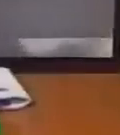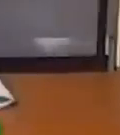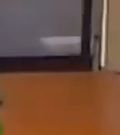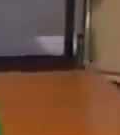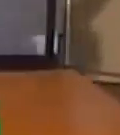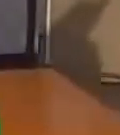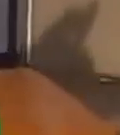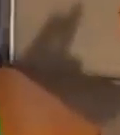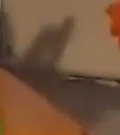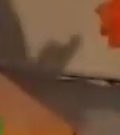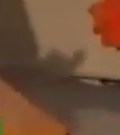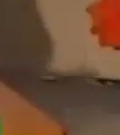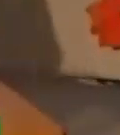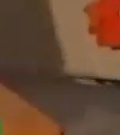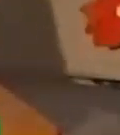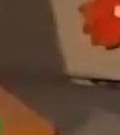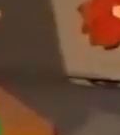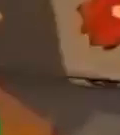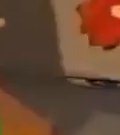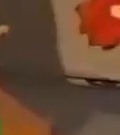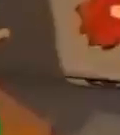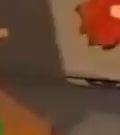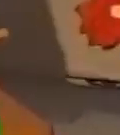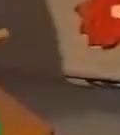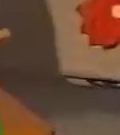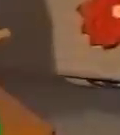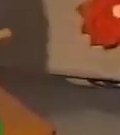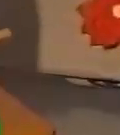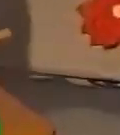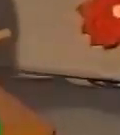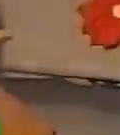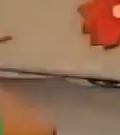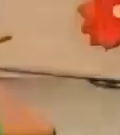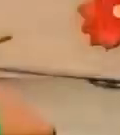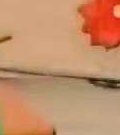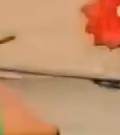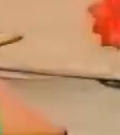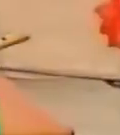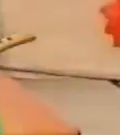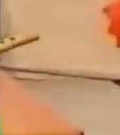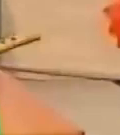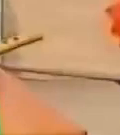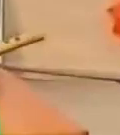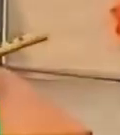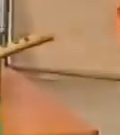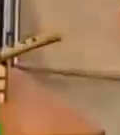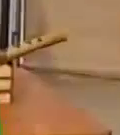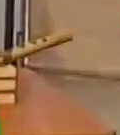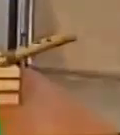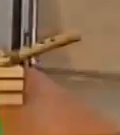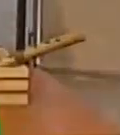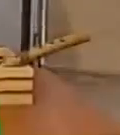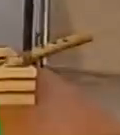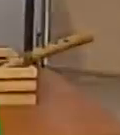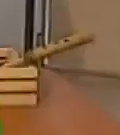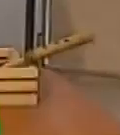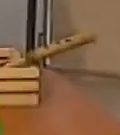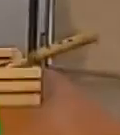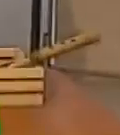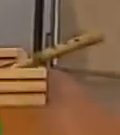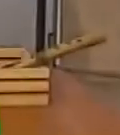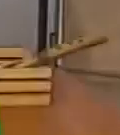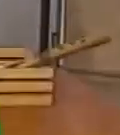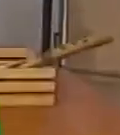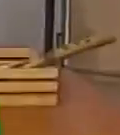los que yo te presentaré en este momento. Observemos este trozo de madera. La madera